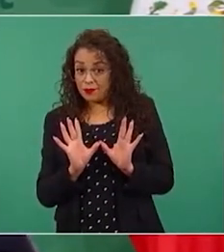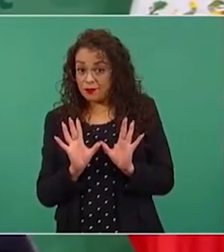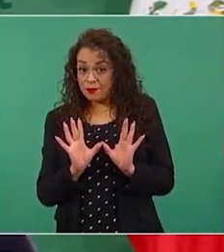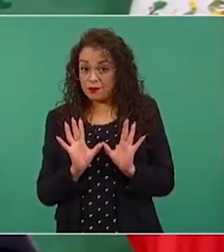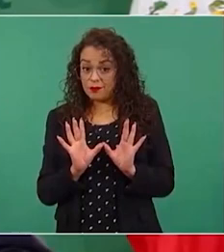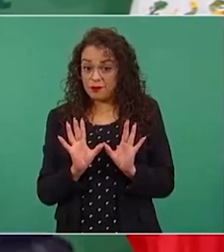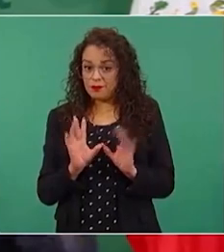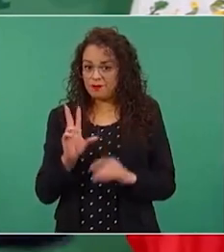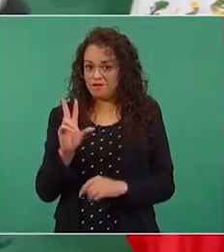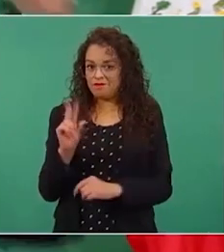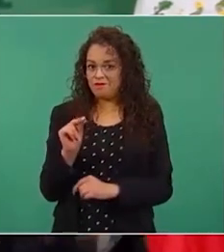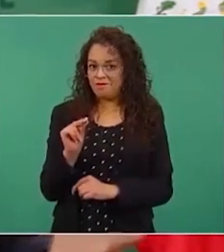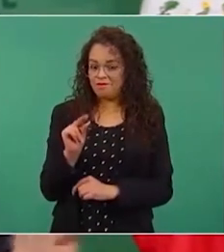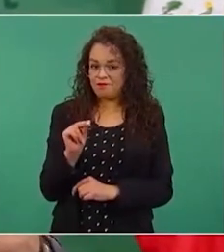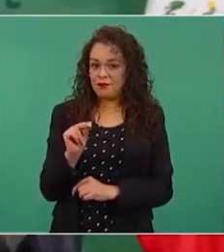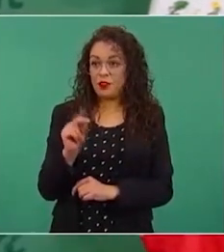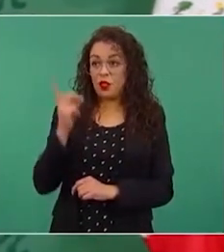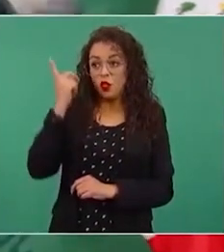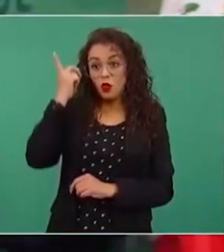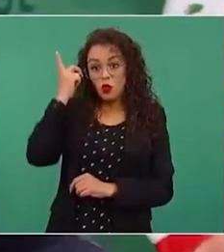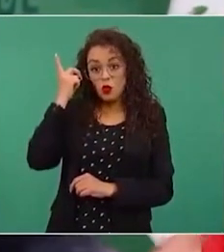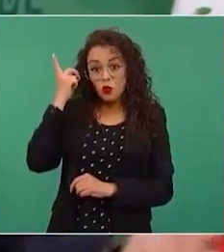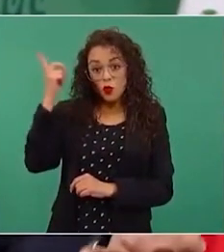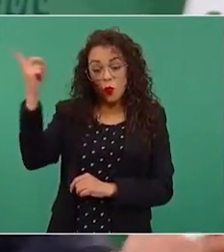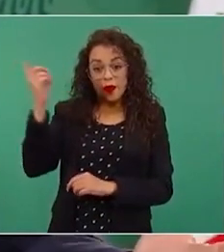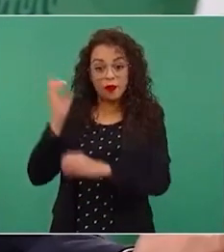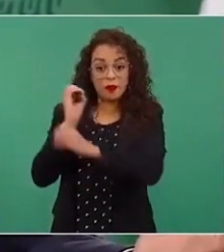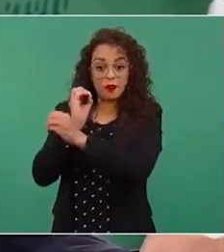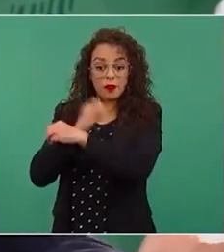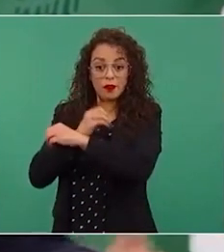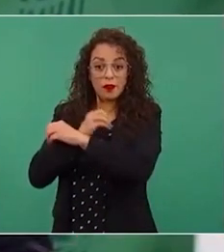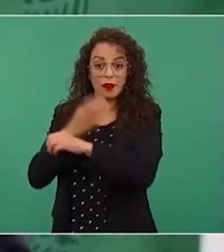Es que los dueños de Oxxo eran los que mandaban